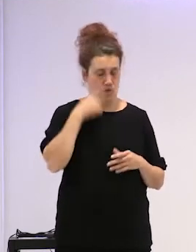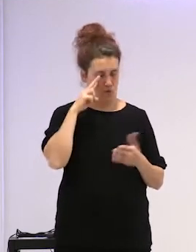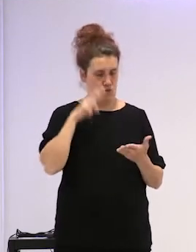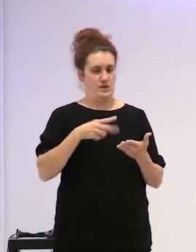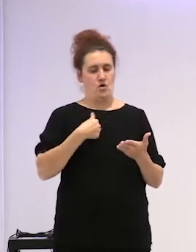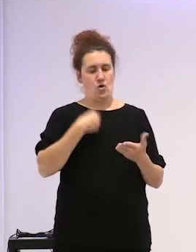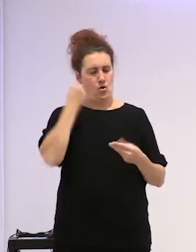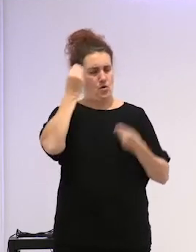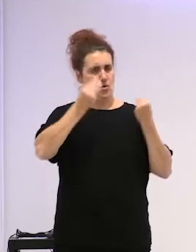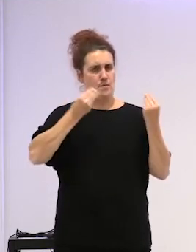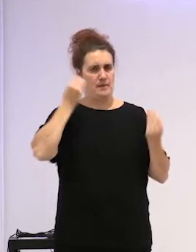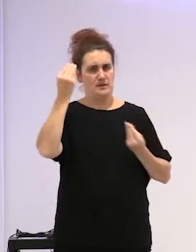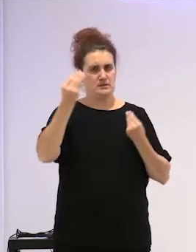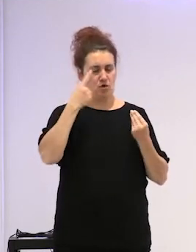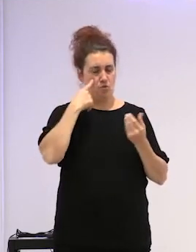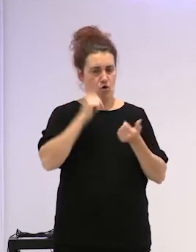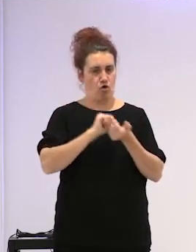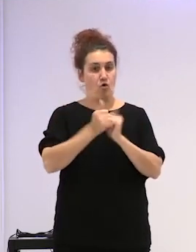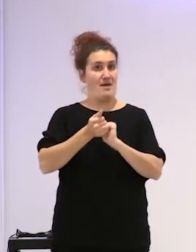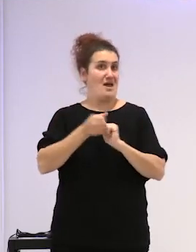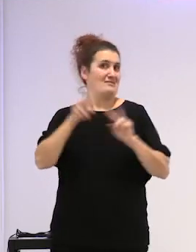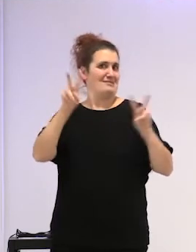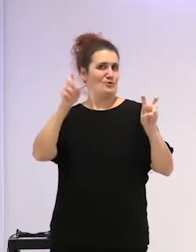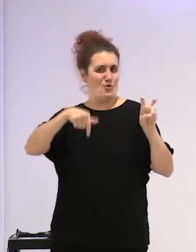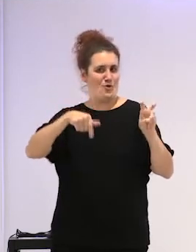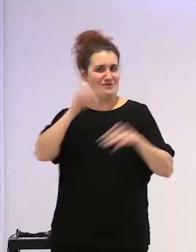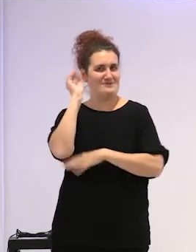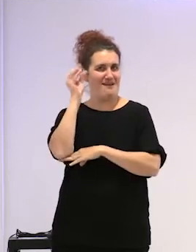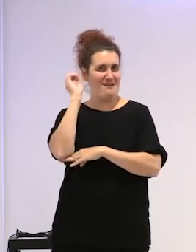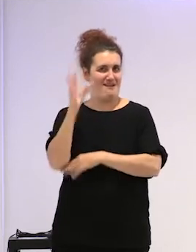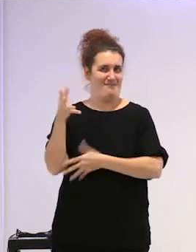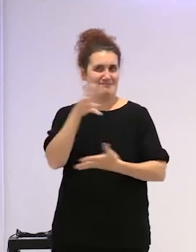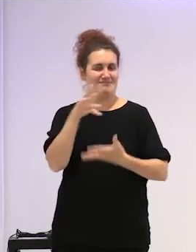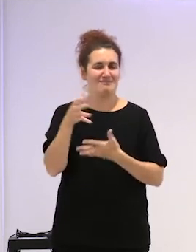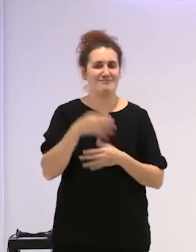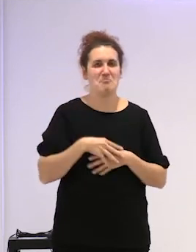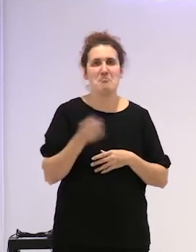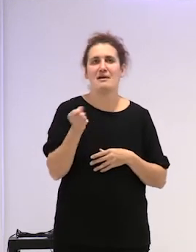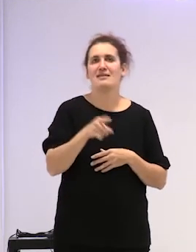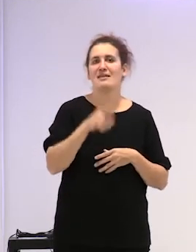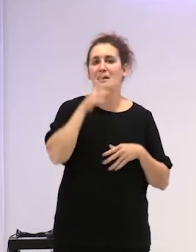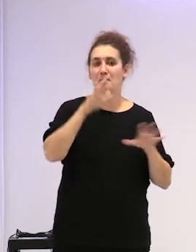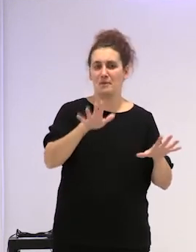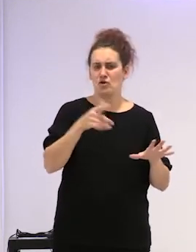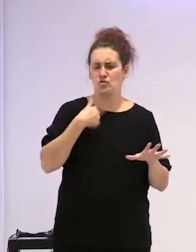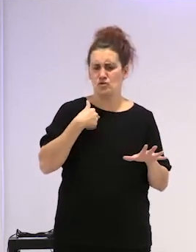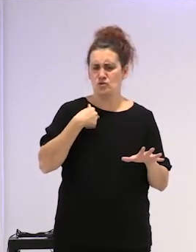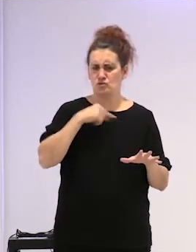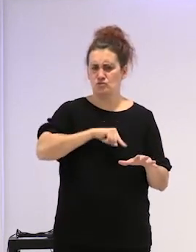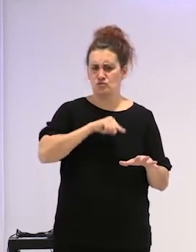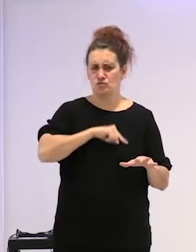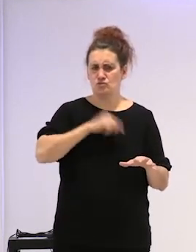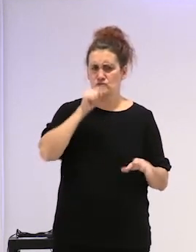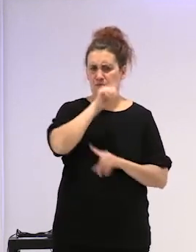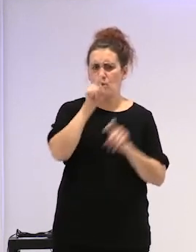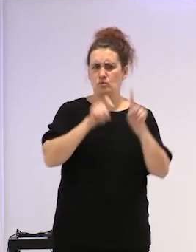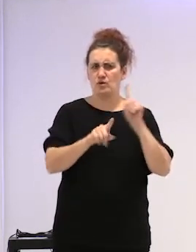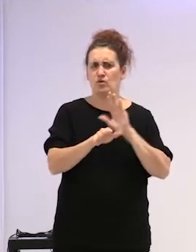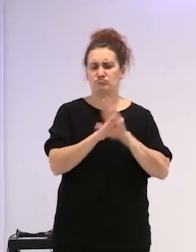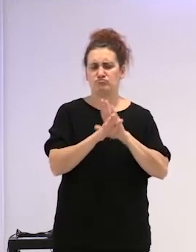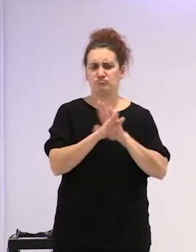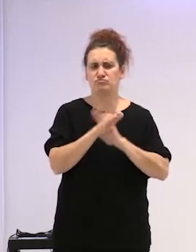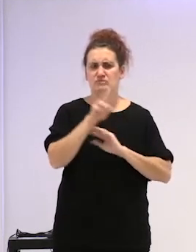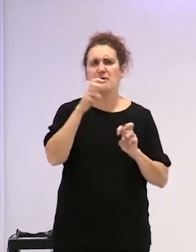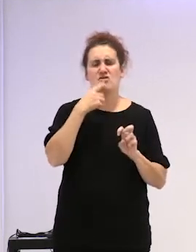pensé casi que nos habían copiado el título de la charla. Pero en todo caso, me seguía un poco preguntando por el origen de mi